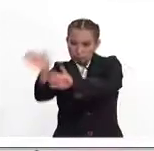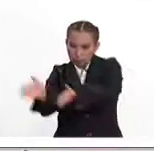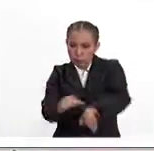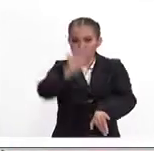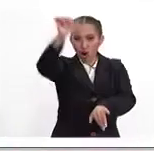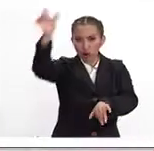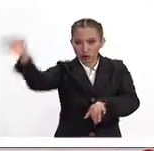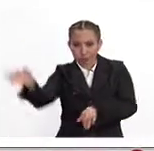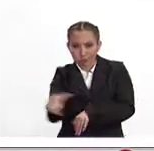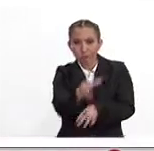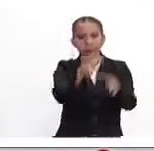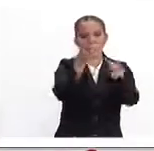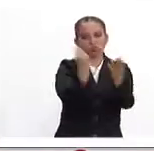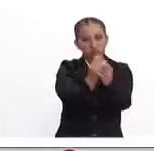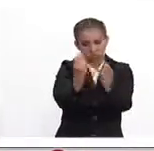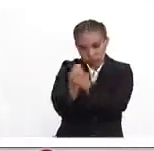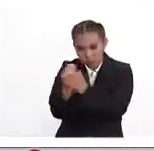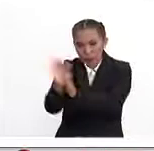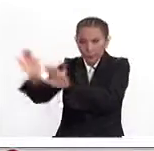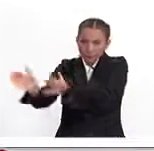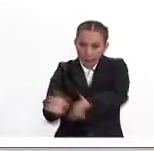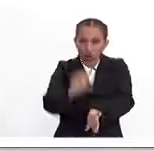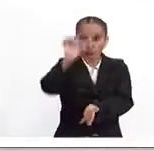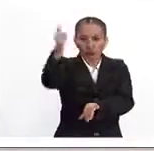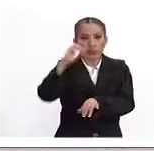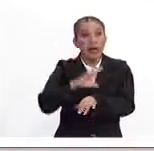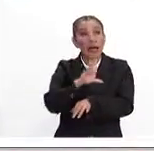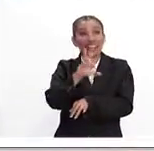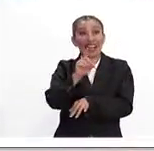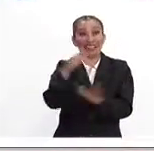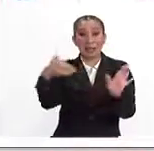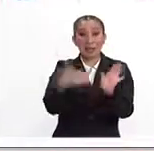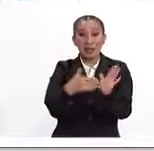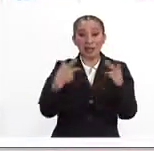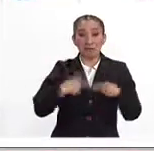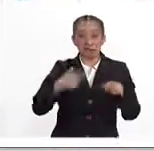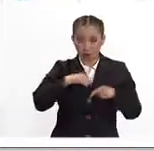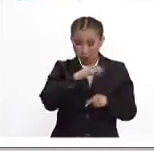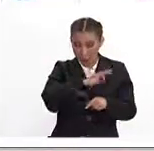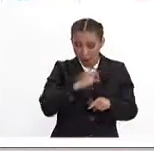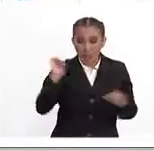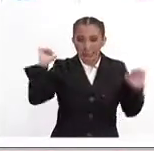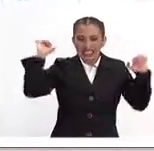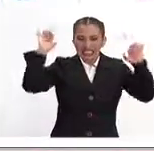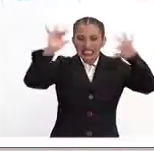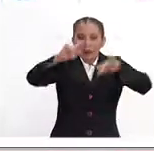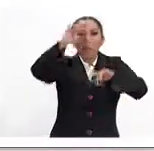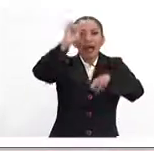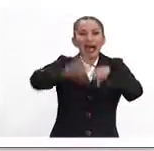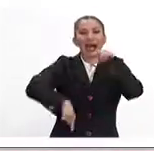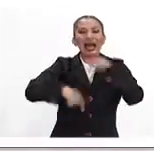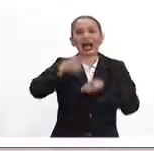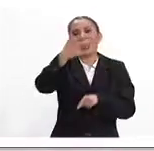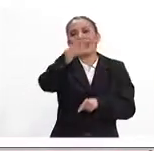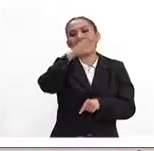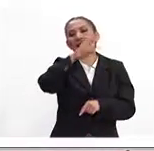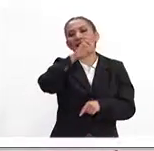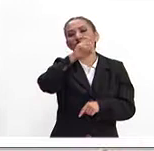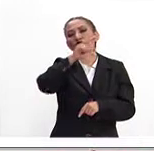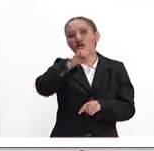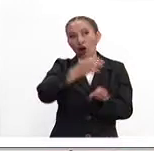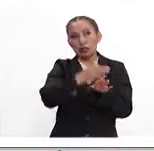Y necesitamos a más de 30 mil personas para romper este récord Guinness.